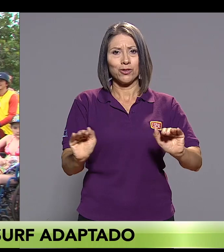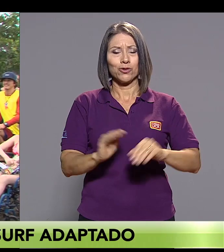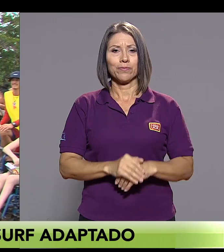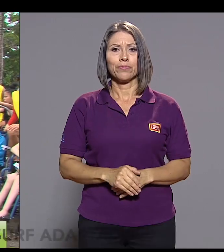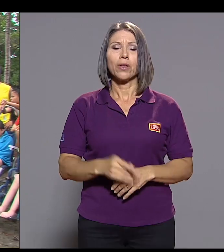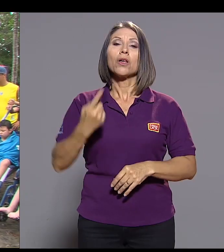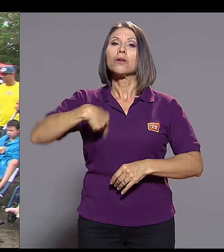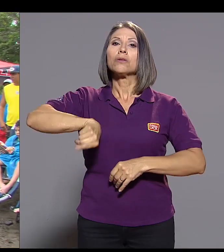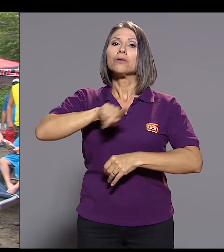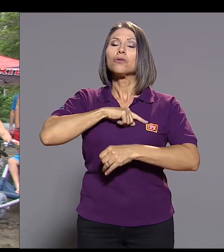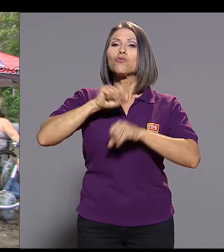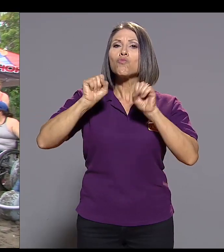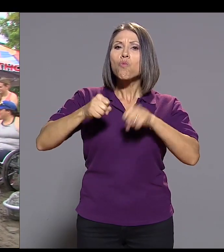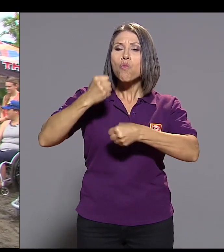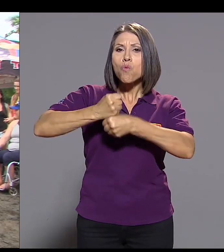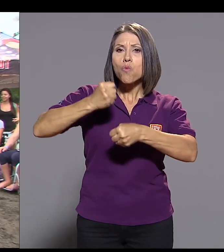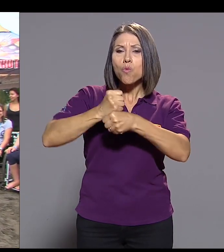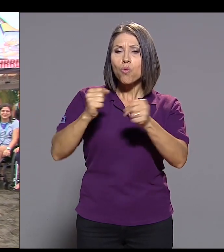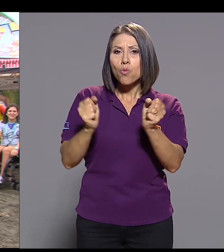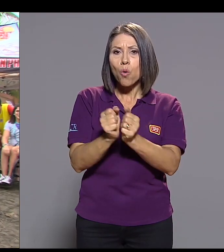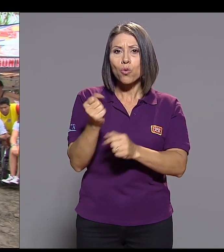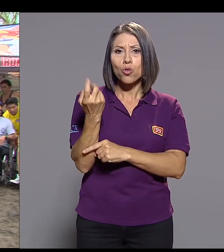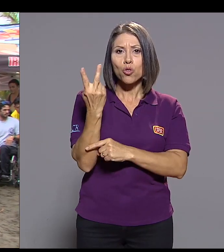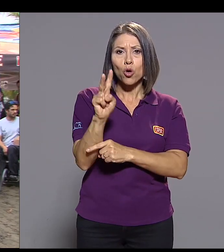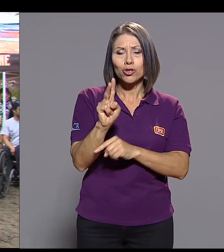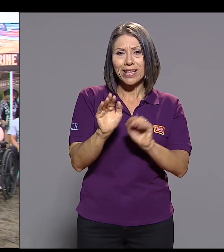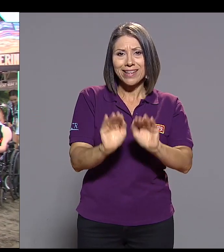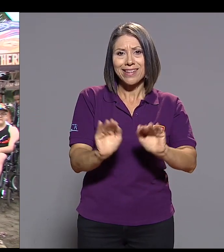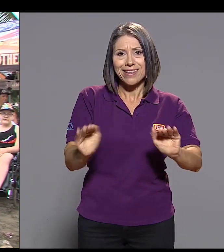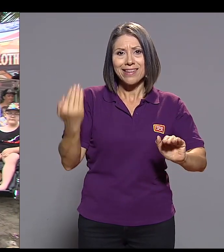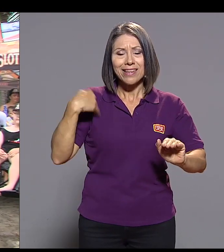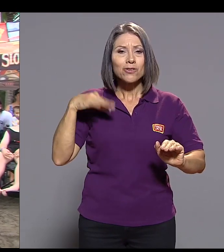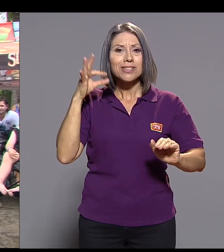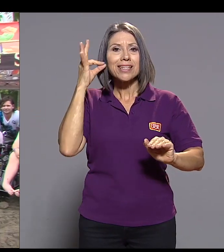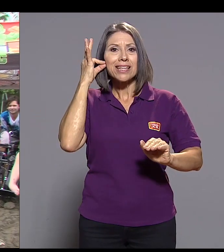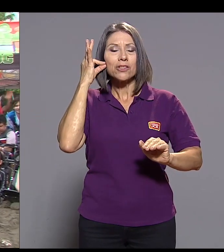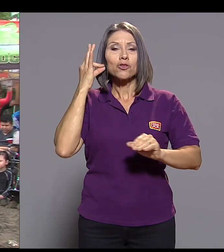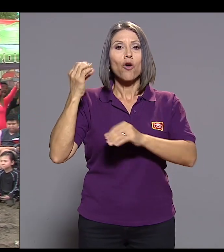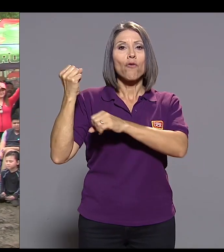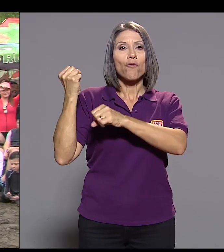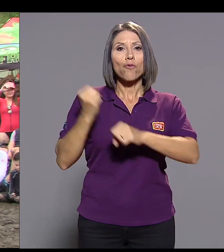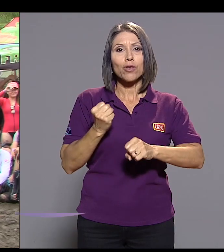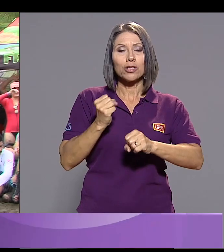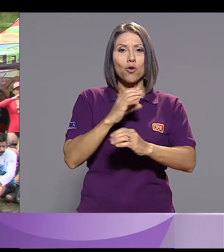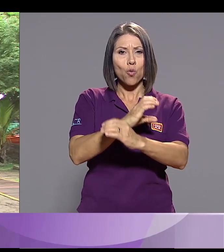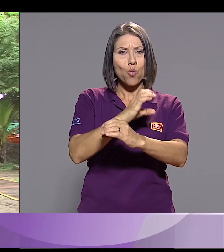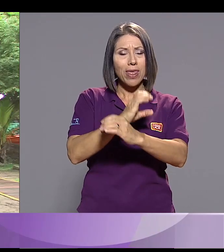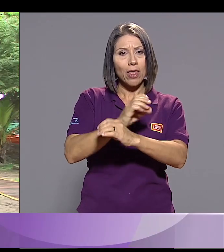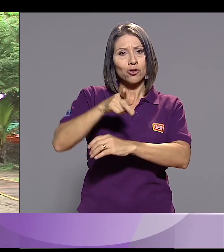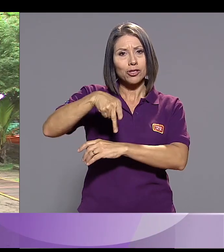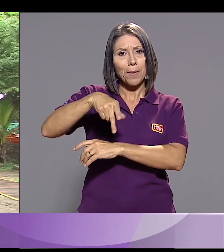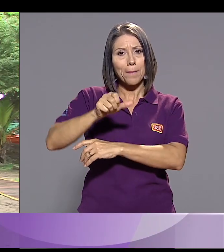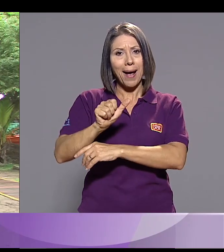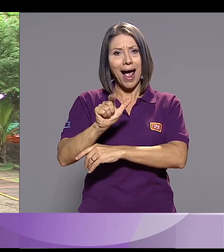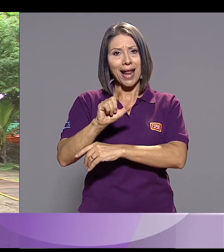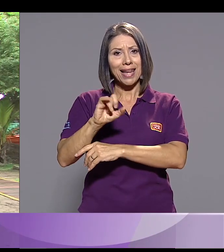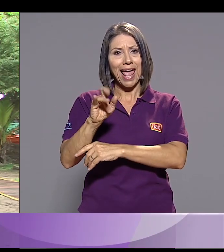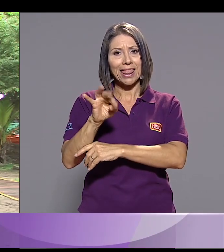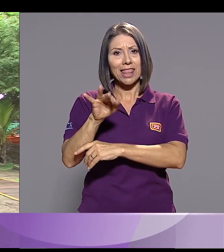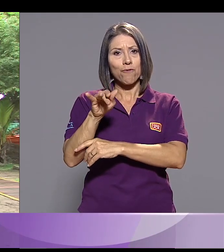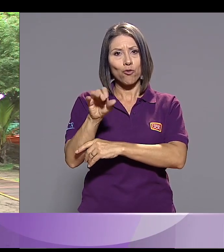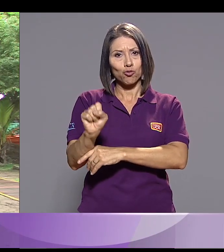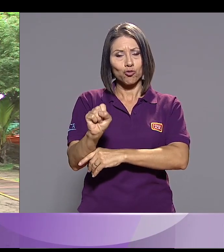Pudimos trabajar con 12 niños y niñas de la Fundación de Cuidados Paliativos del Hospital de Niños e